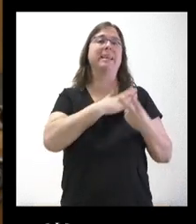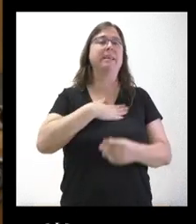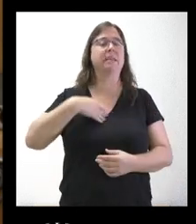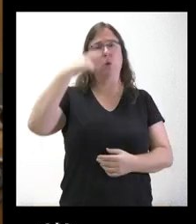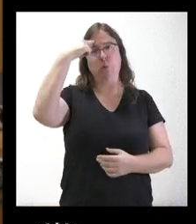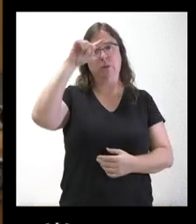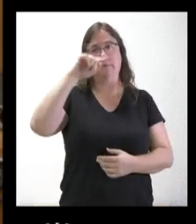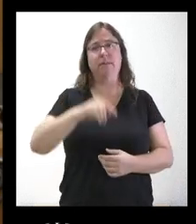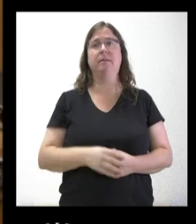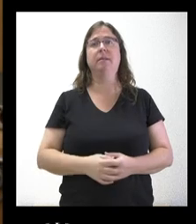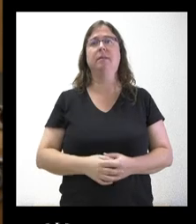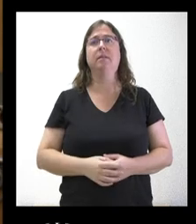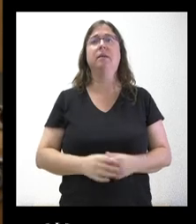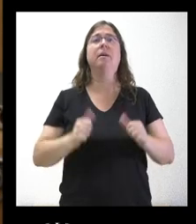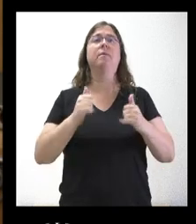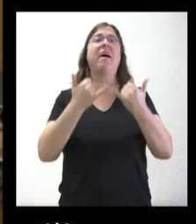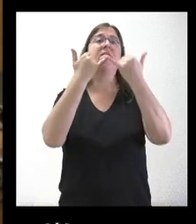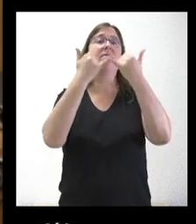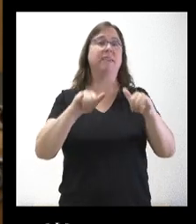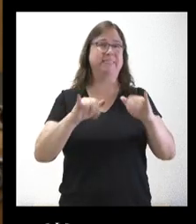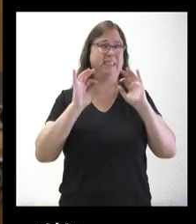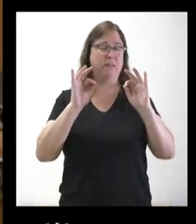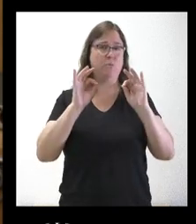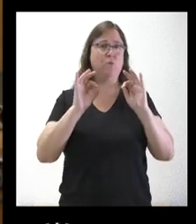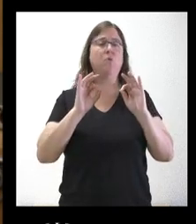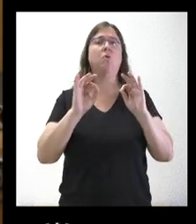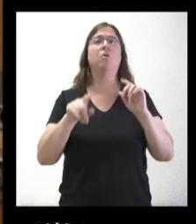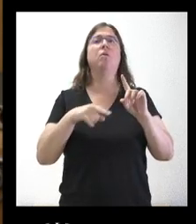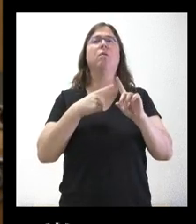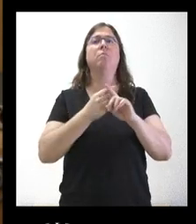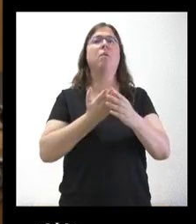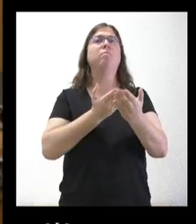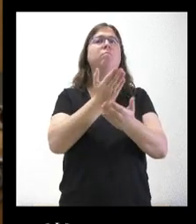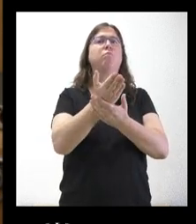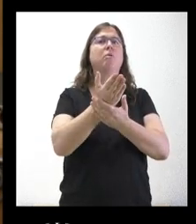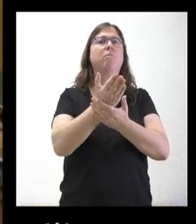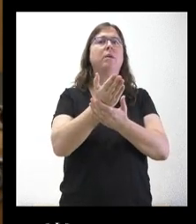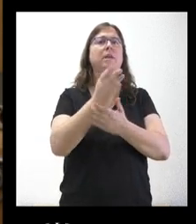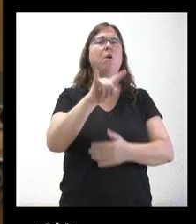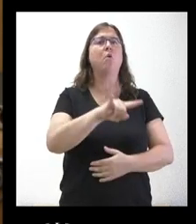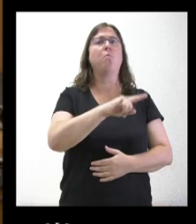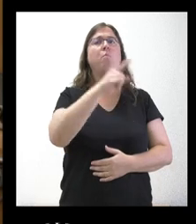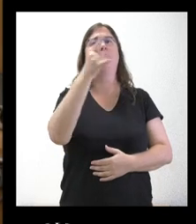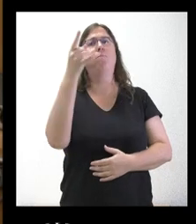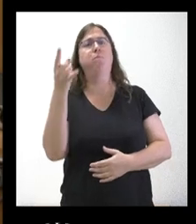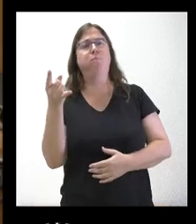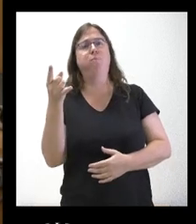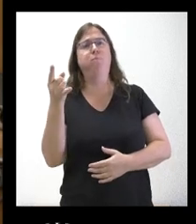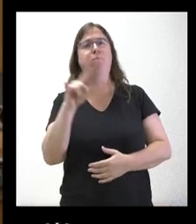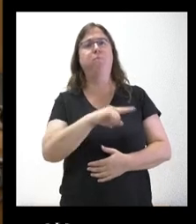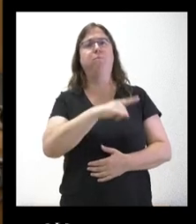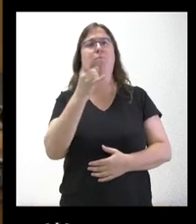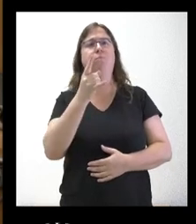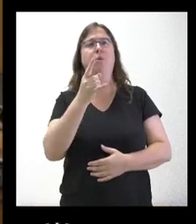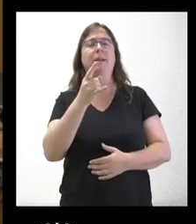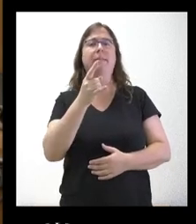este anuncio de festivo de comunidad, esa propuesta de reducir el puente de la Constitución por